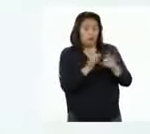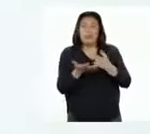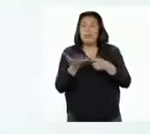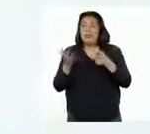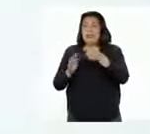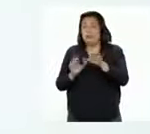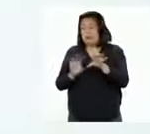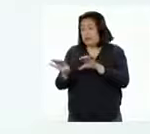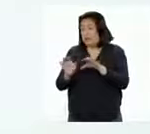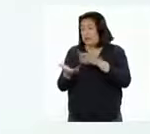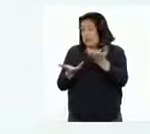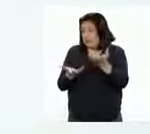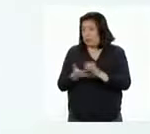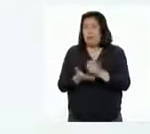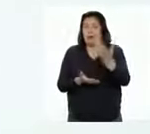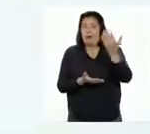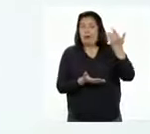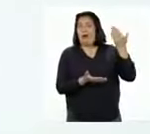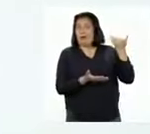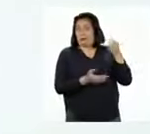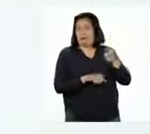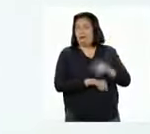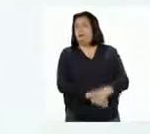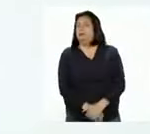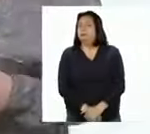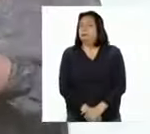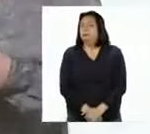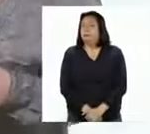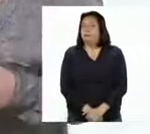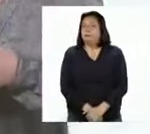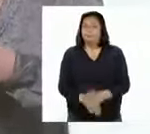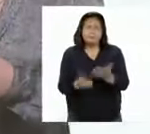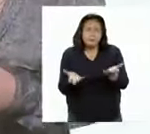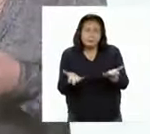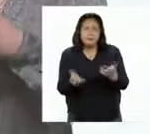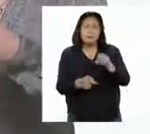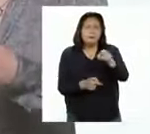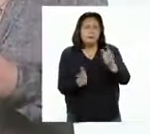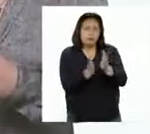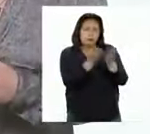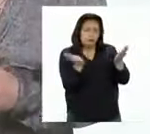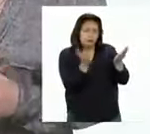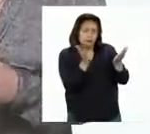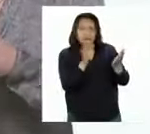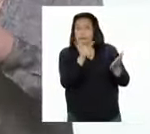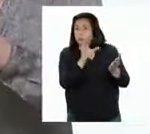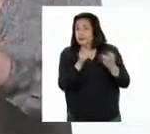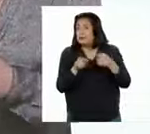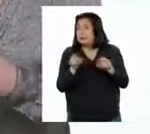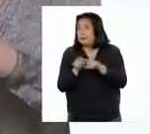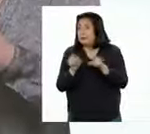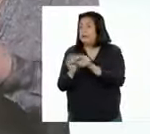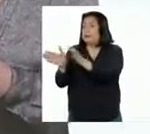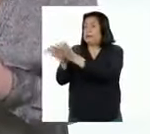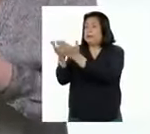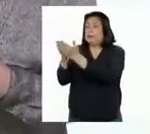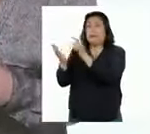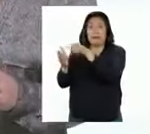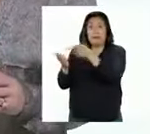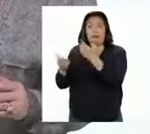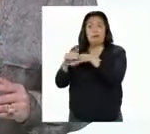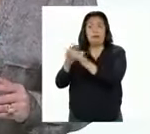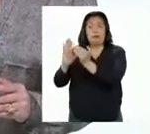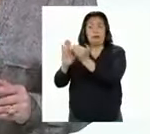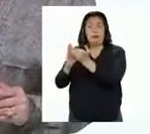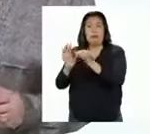productos desarrollados en las actividades anteriores. Pueden buscar más información en los libros que tienen